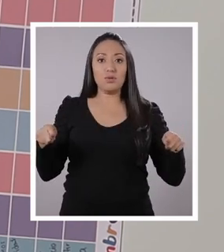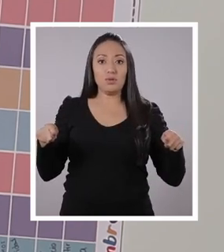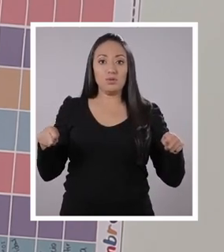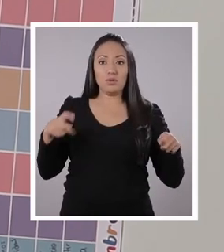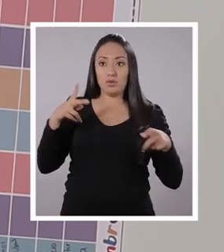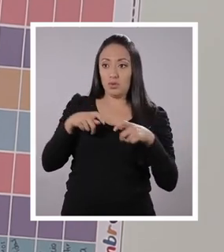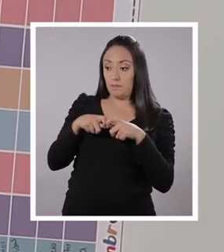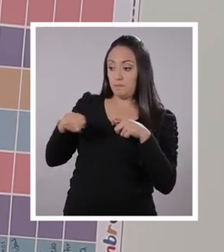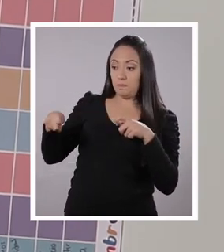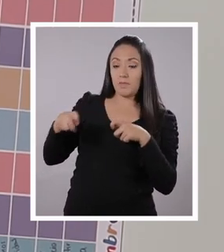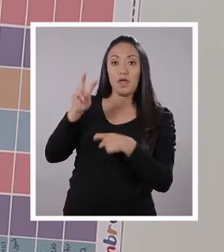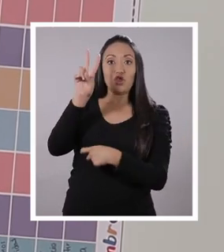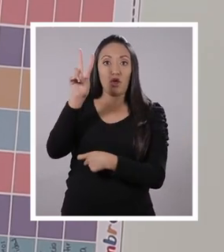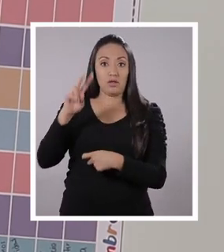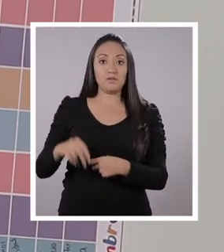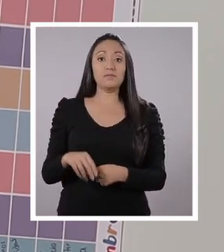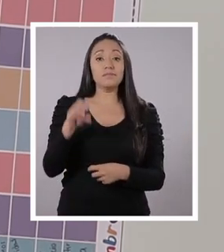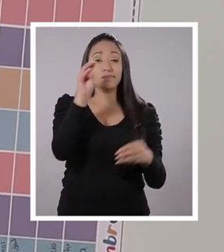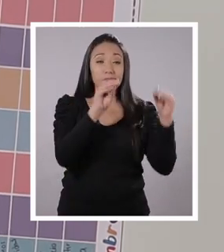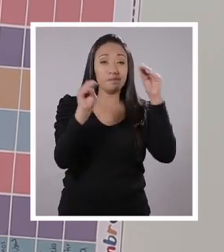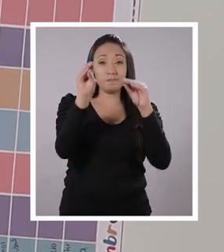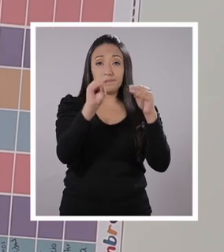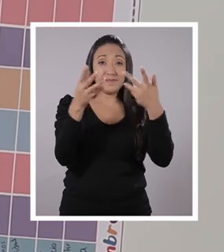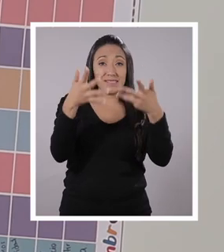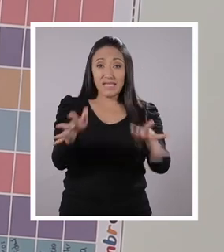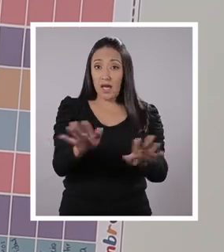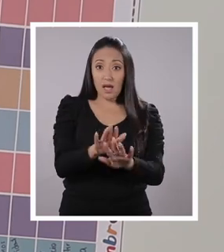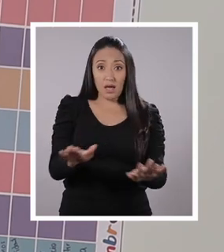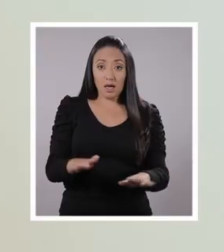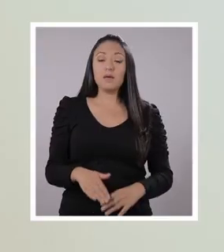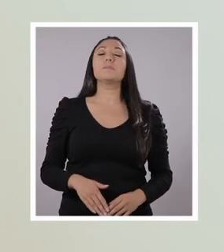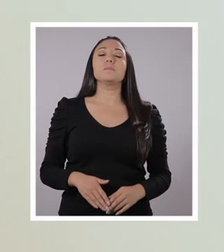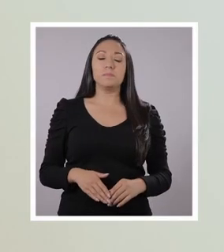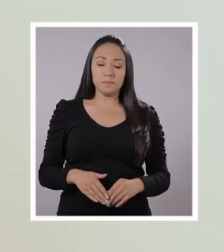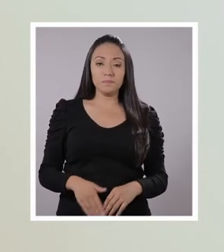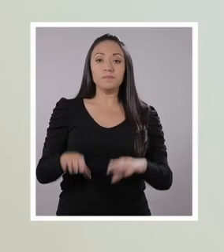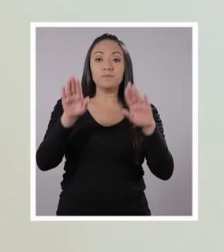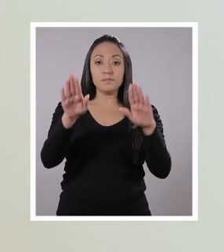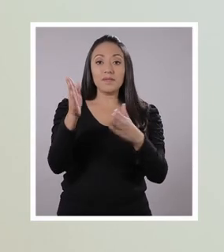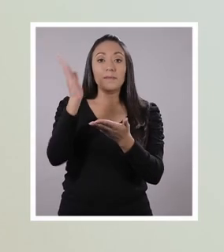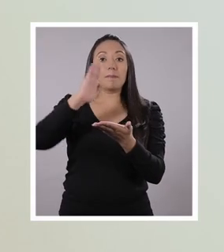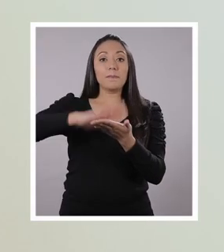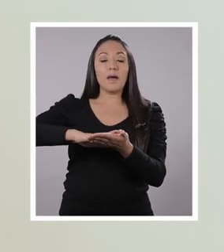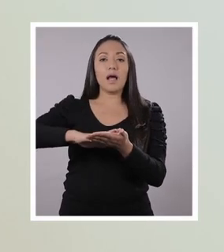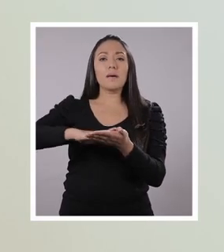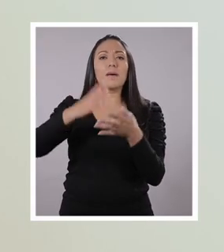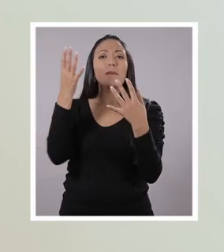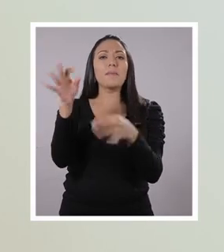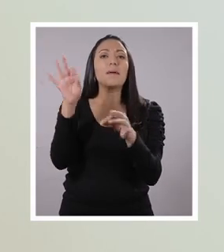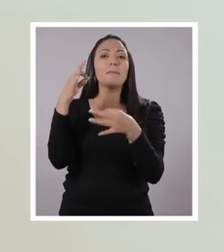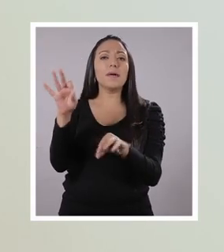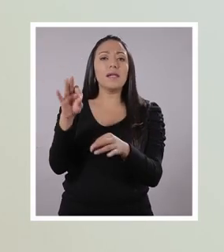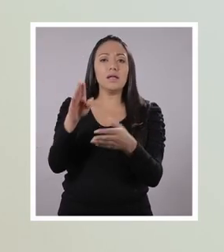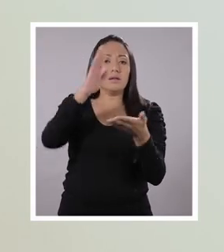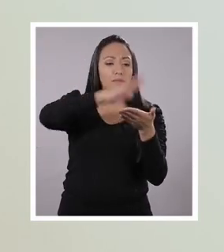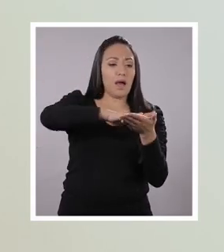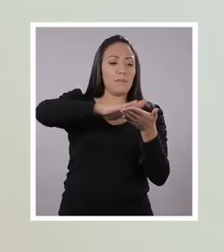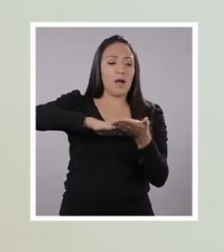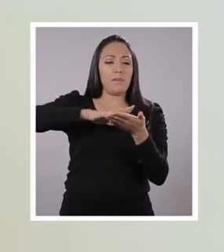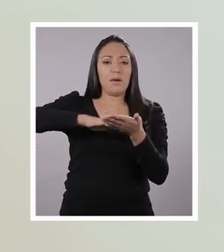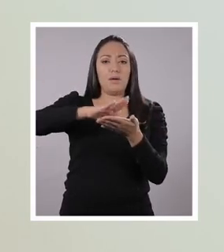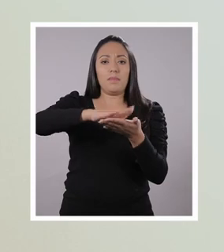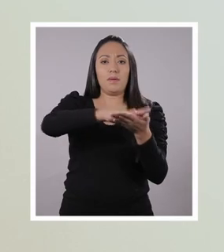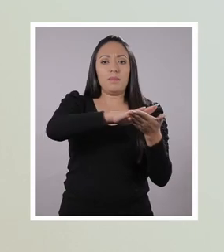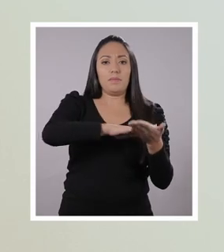puedes ayudar también con el mío? Claro que sí, profe. Y para decorar, para terminar, lo que vamos a hacer es pegar trozos de papel negro.